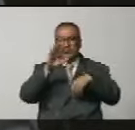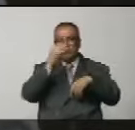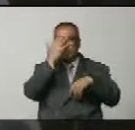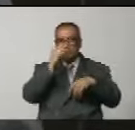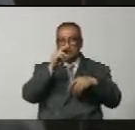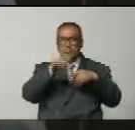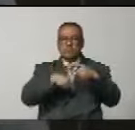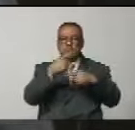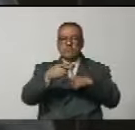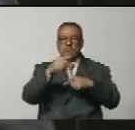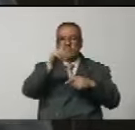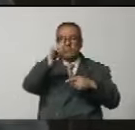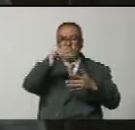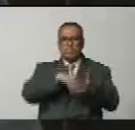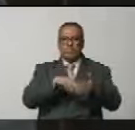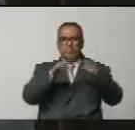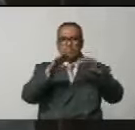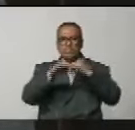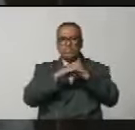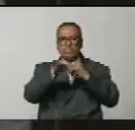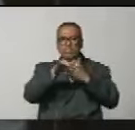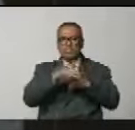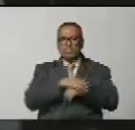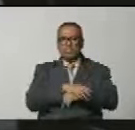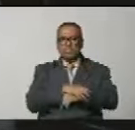del año 2009 de igual forma